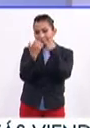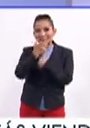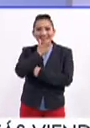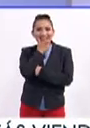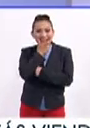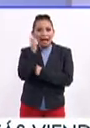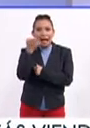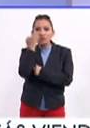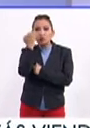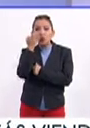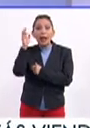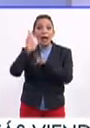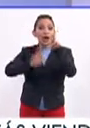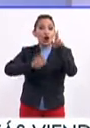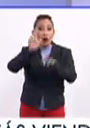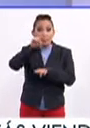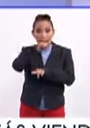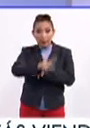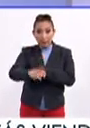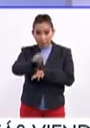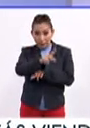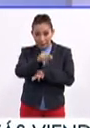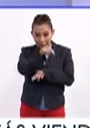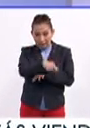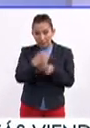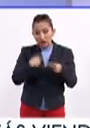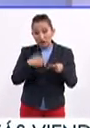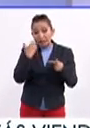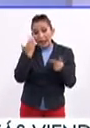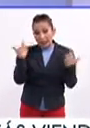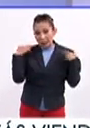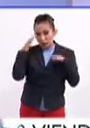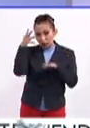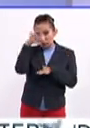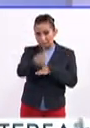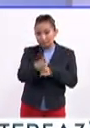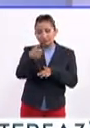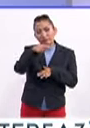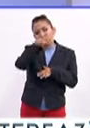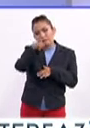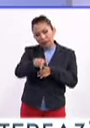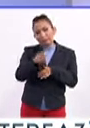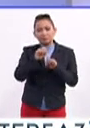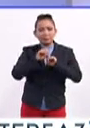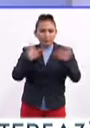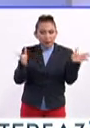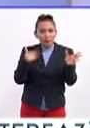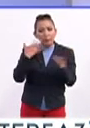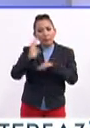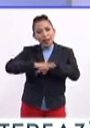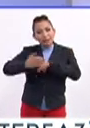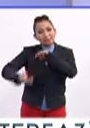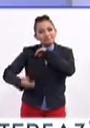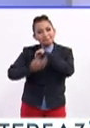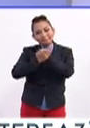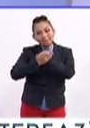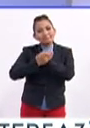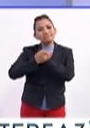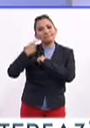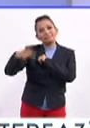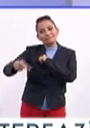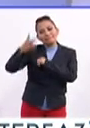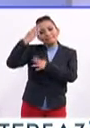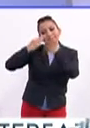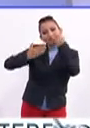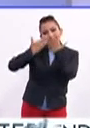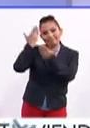de inglés a escuelas normales públicas, aquellas personas que quieren ser maestros y que, bueno, por supuesto, fortalecen, fortalecen